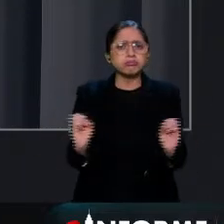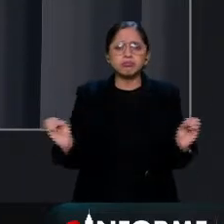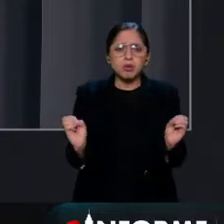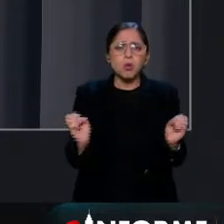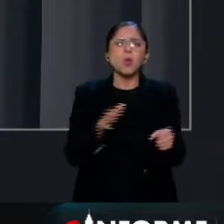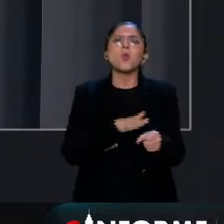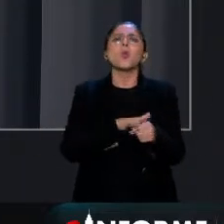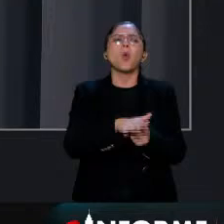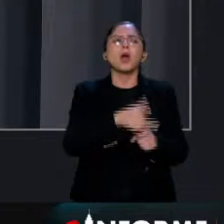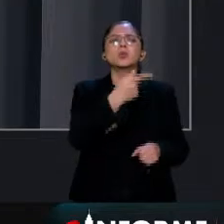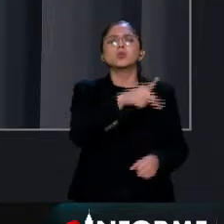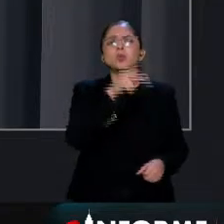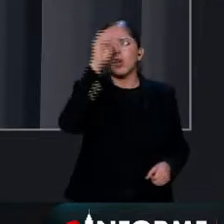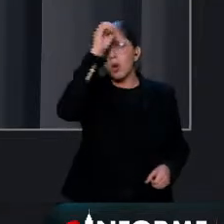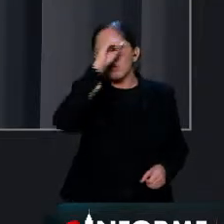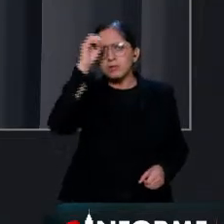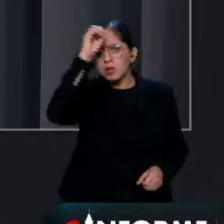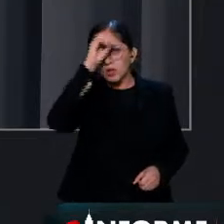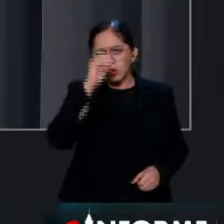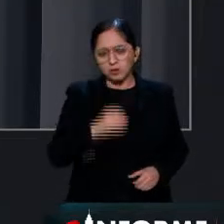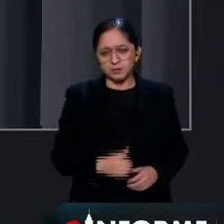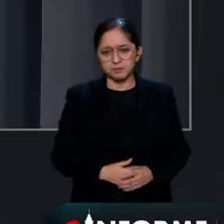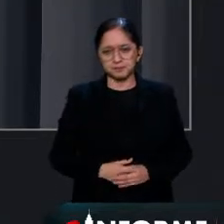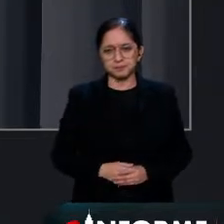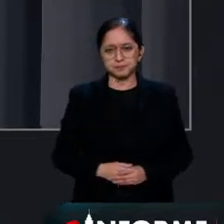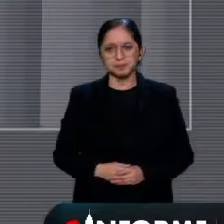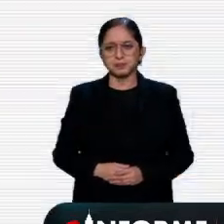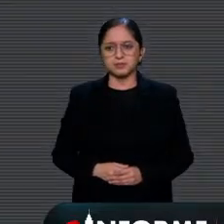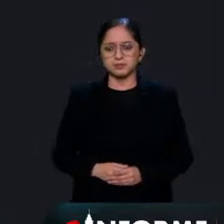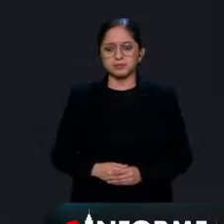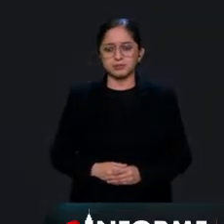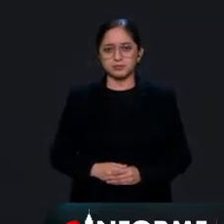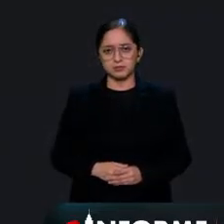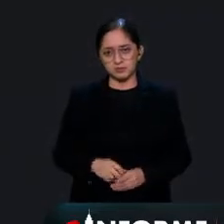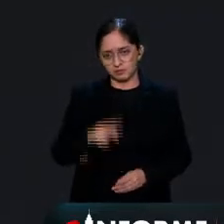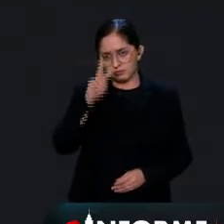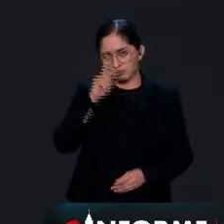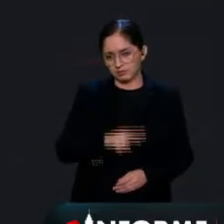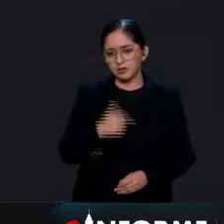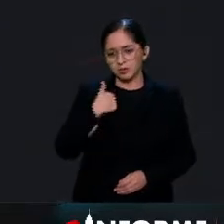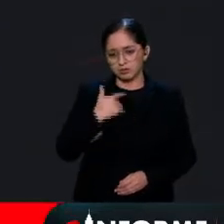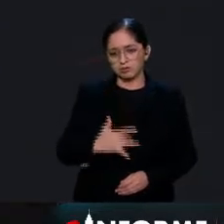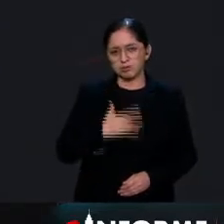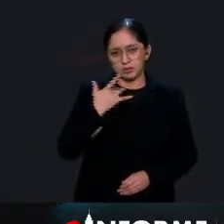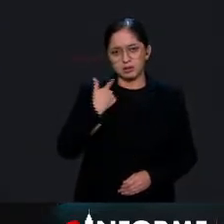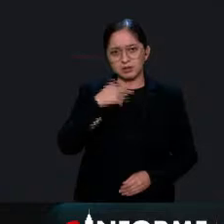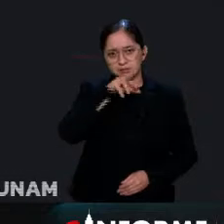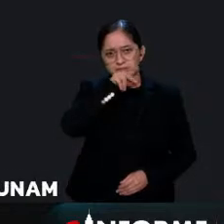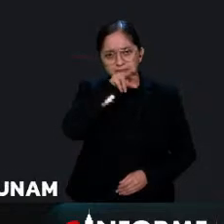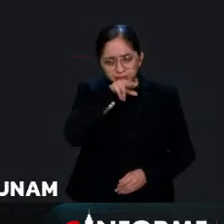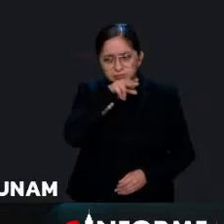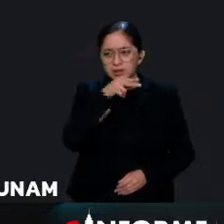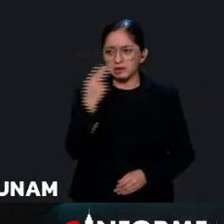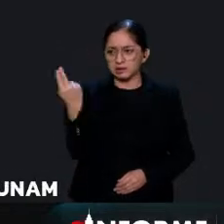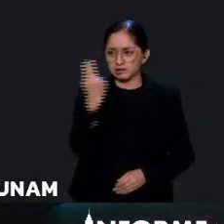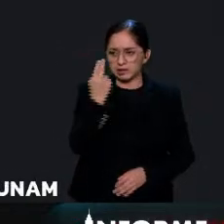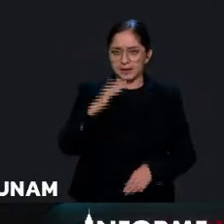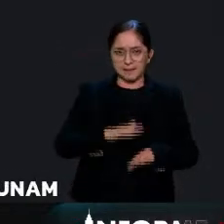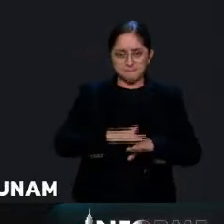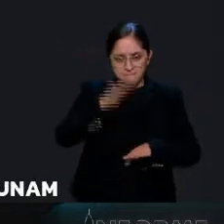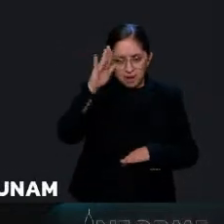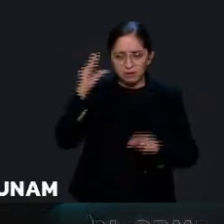no pues a mí me preocupa que no se discuta en el mismo grupo mayoritario